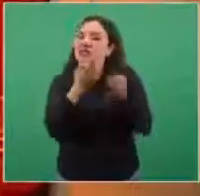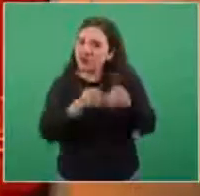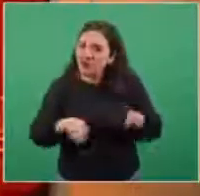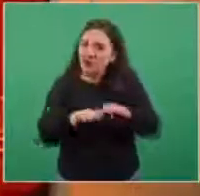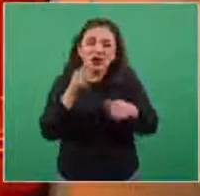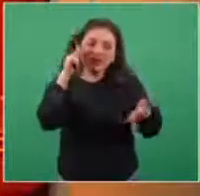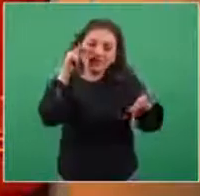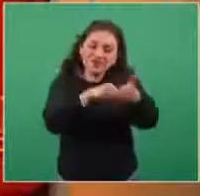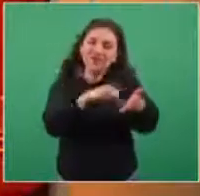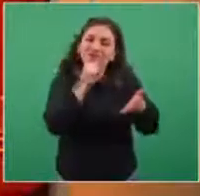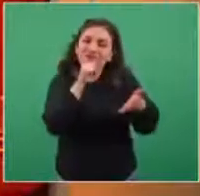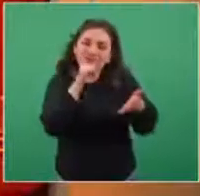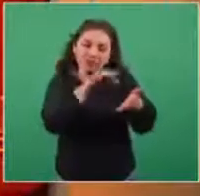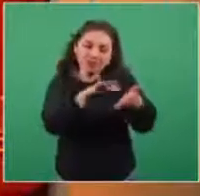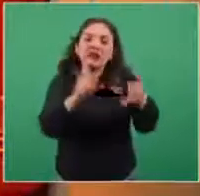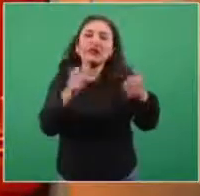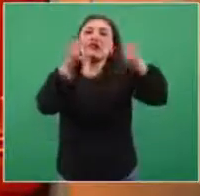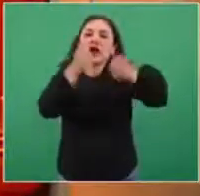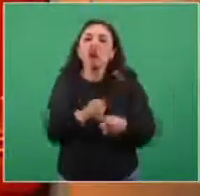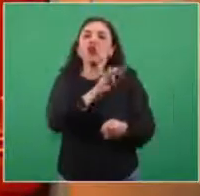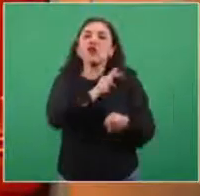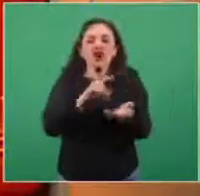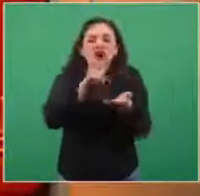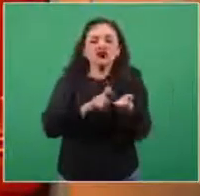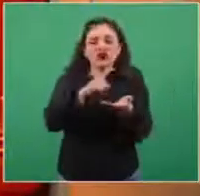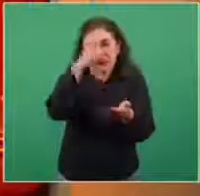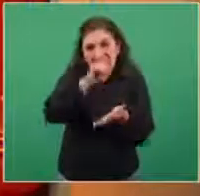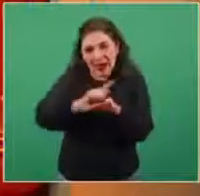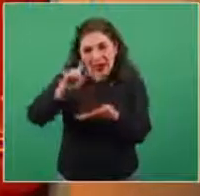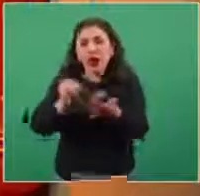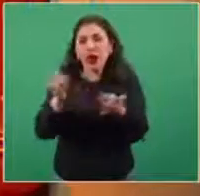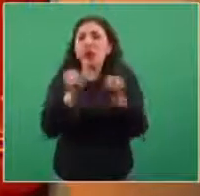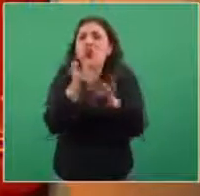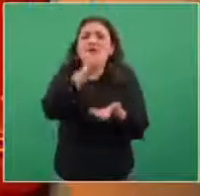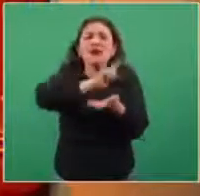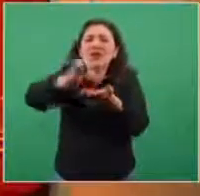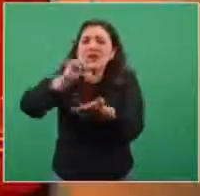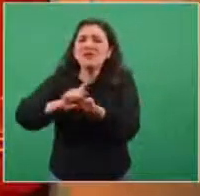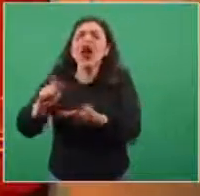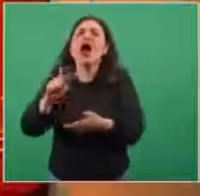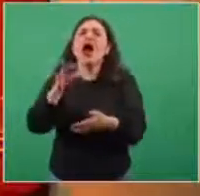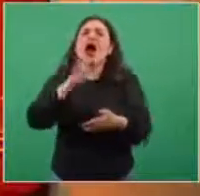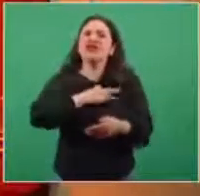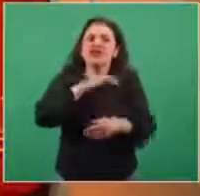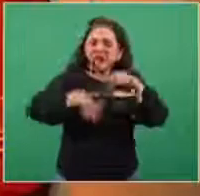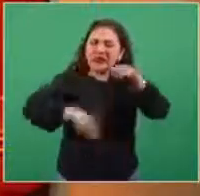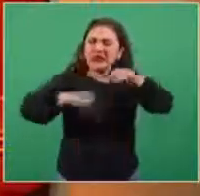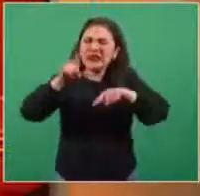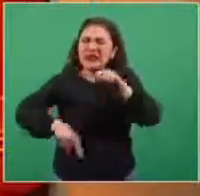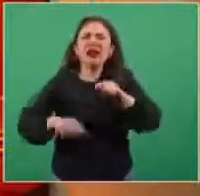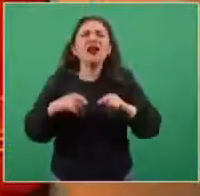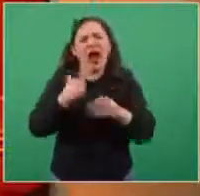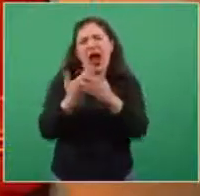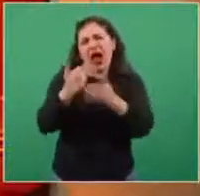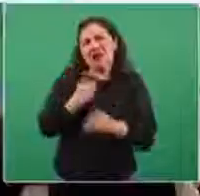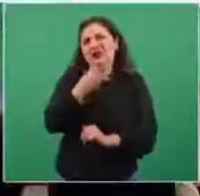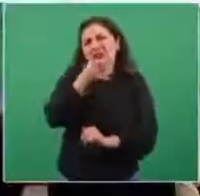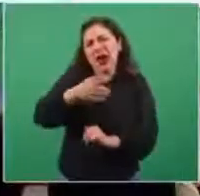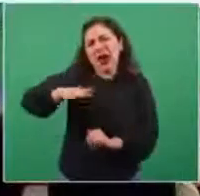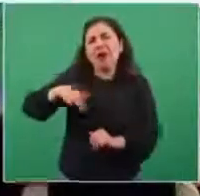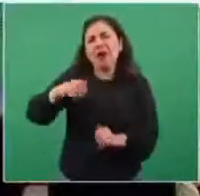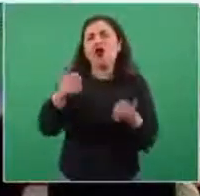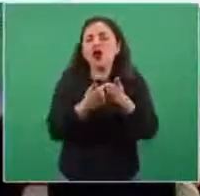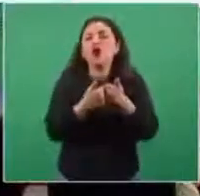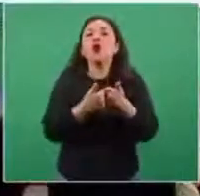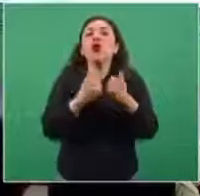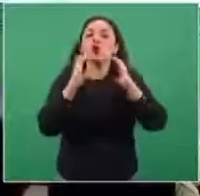leerlo para estar 100 por ciento seguros, hacer la limpieza y la desinfección con las medidas que hemos comentado previamente.